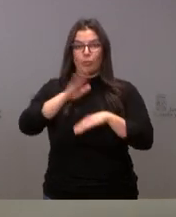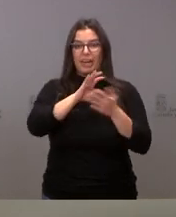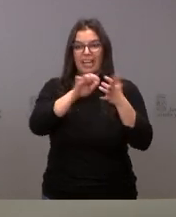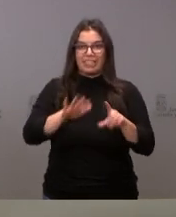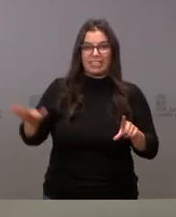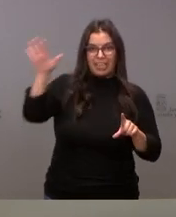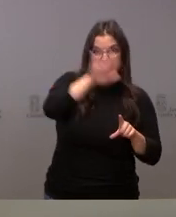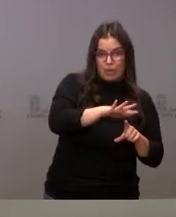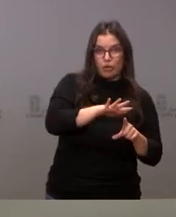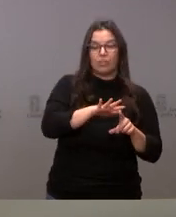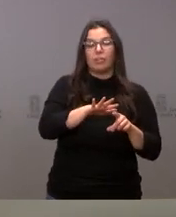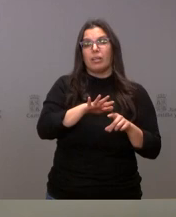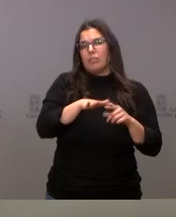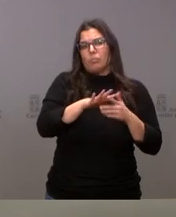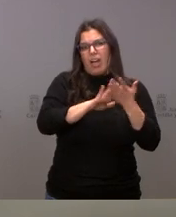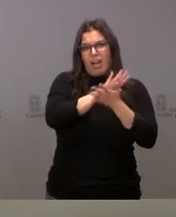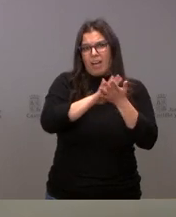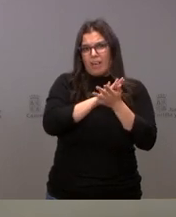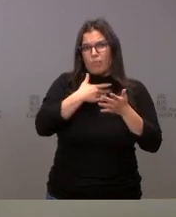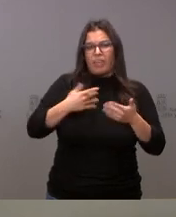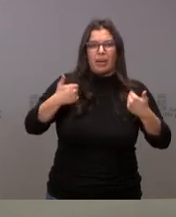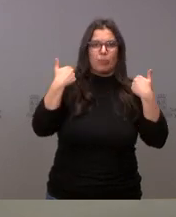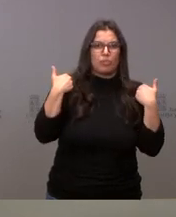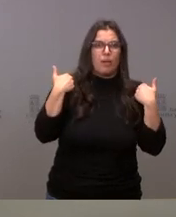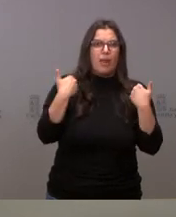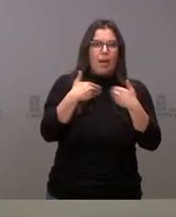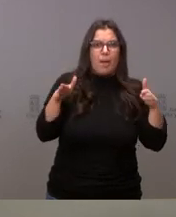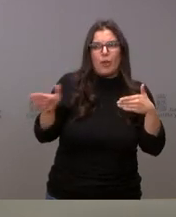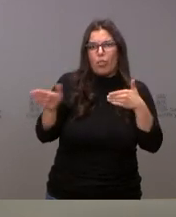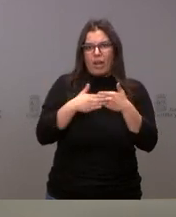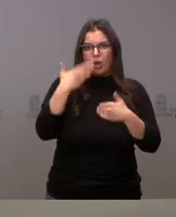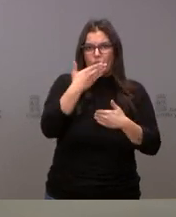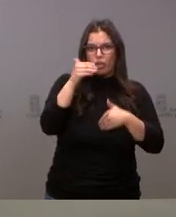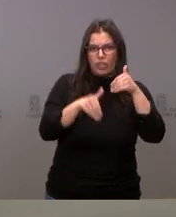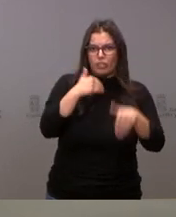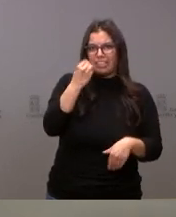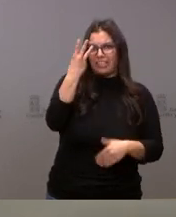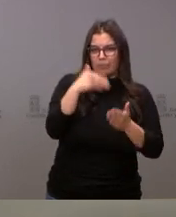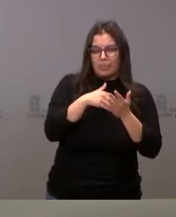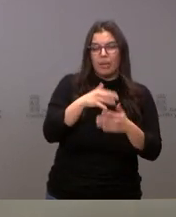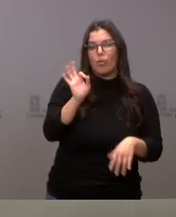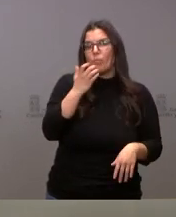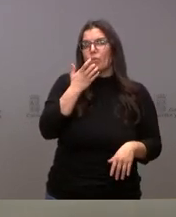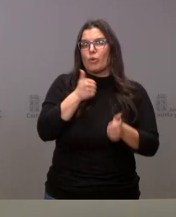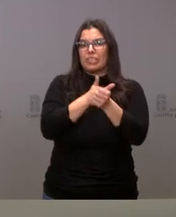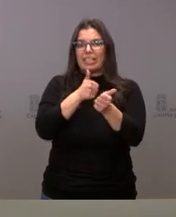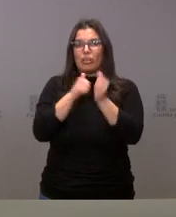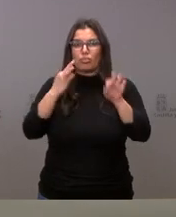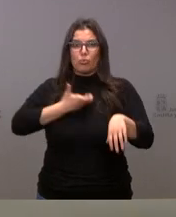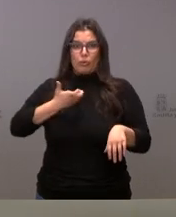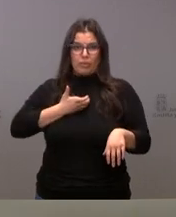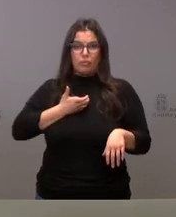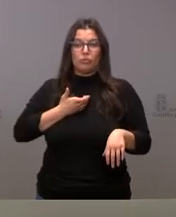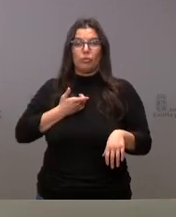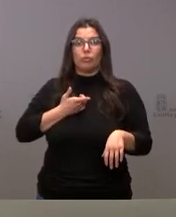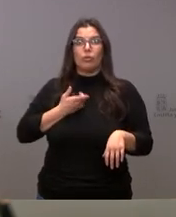León. Y así podríamos hablar de los responsables de la apertura y cierre de colegios electorales, casi 3.000, o de los secretarios de ayuntamientos,